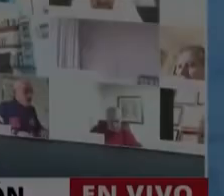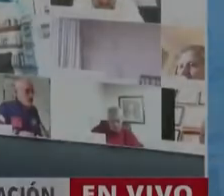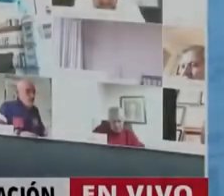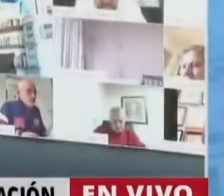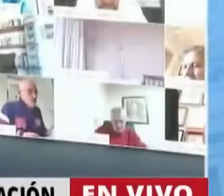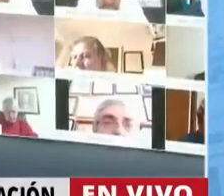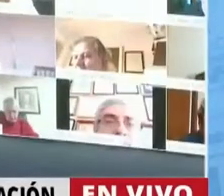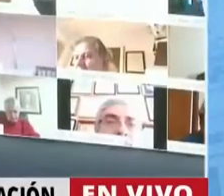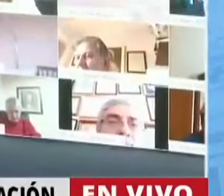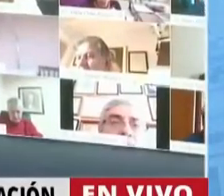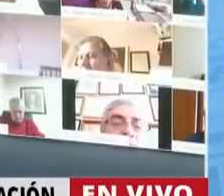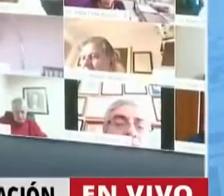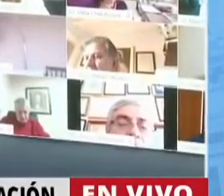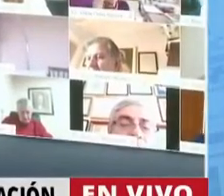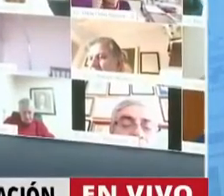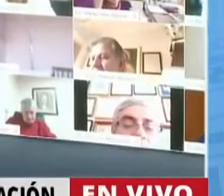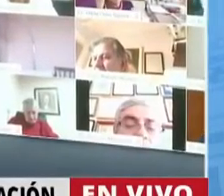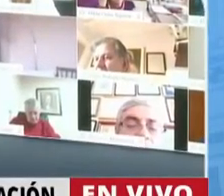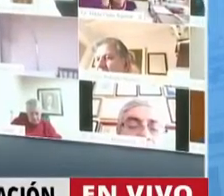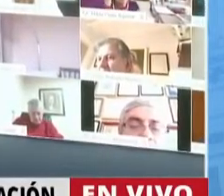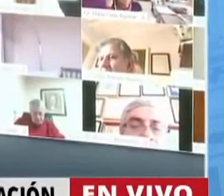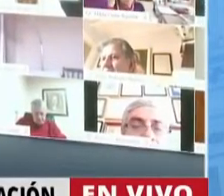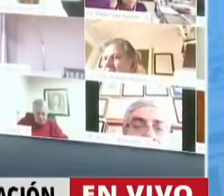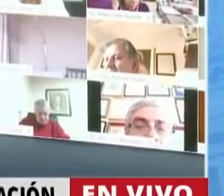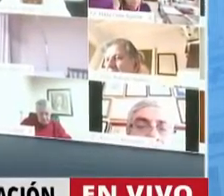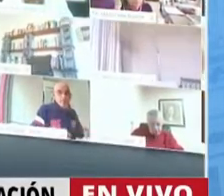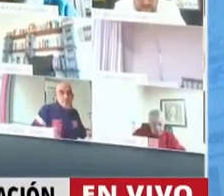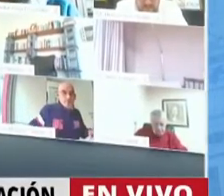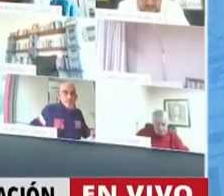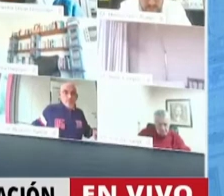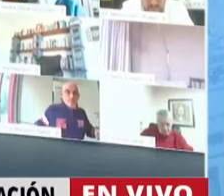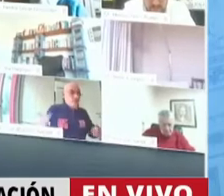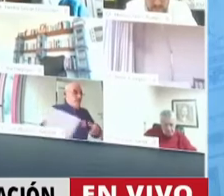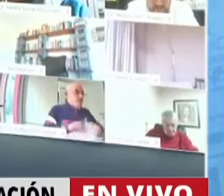Seguimos con los Luises, tiene la palabra el diputado Luis Contigiani.